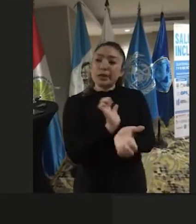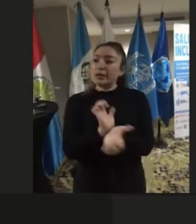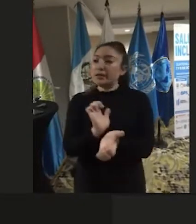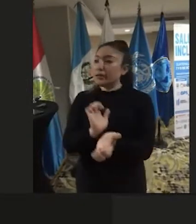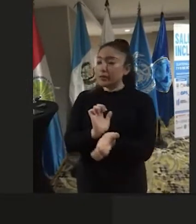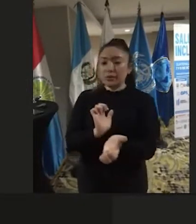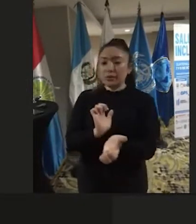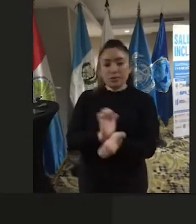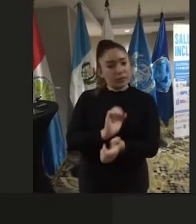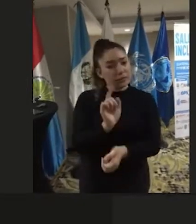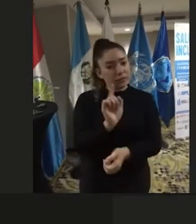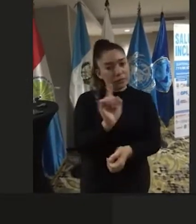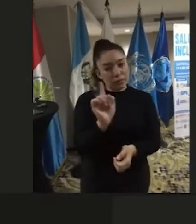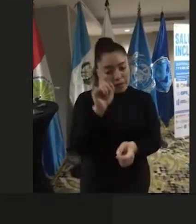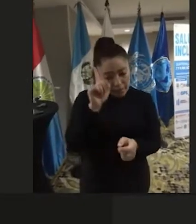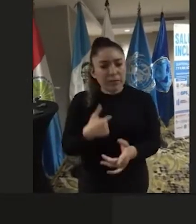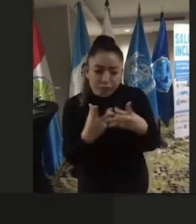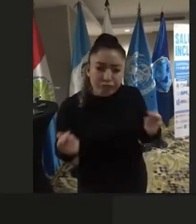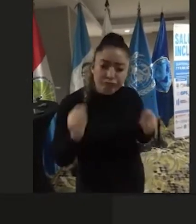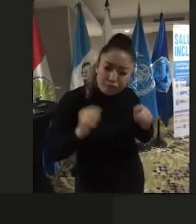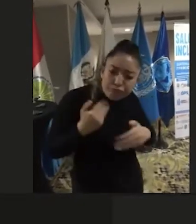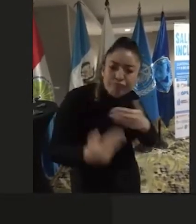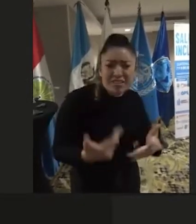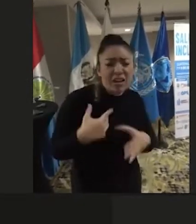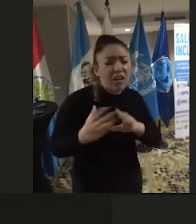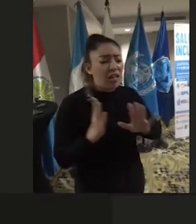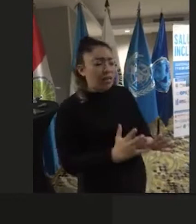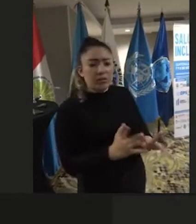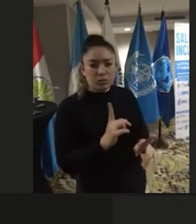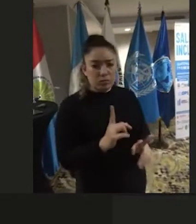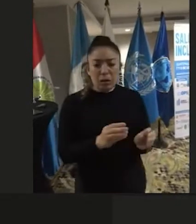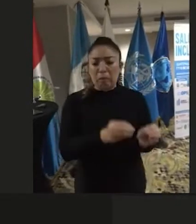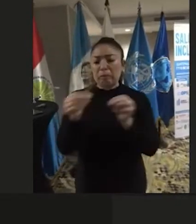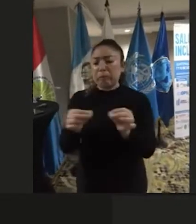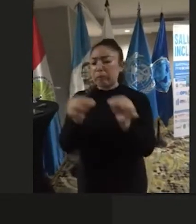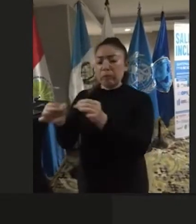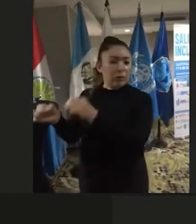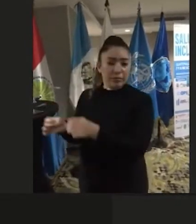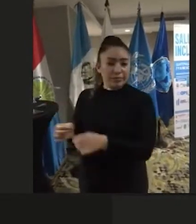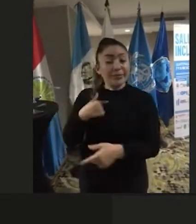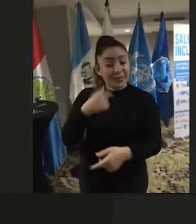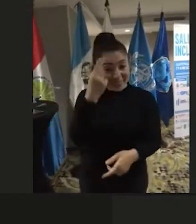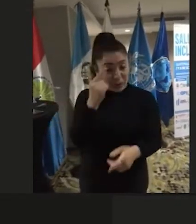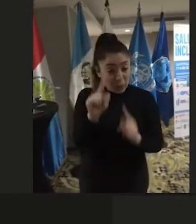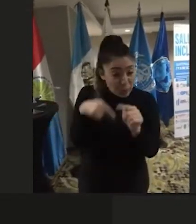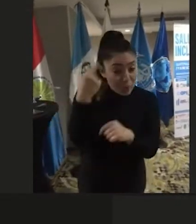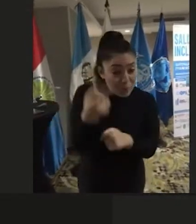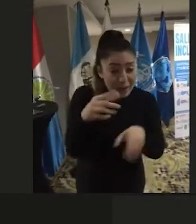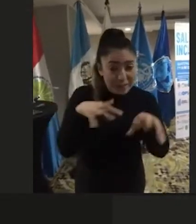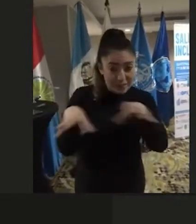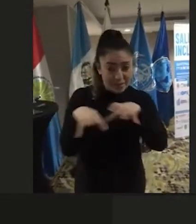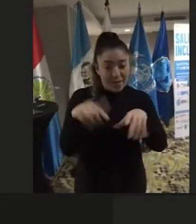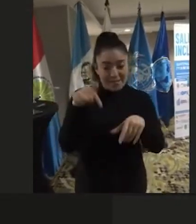las soluciones no se deben seguir postergando y entiendo que el próximo evento de